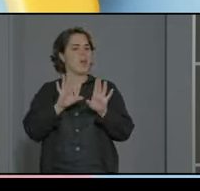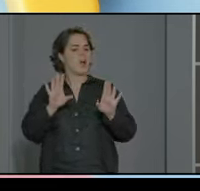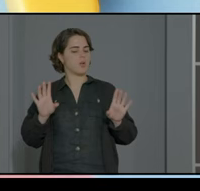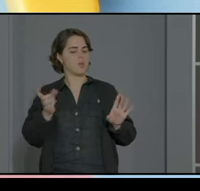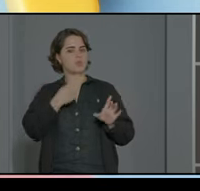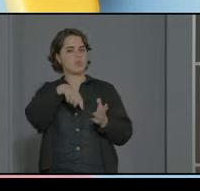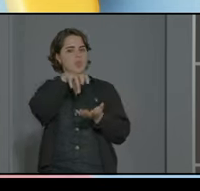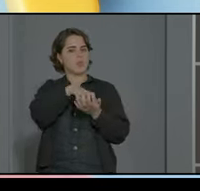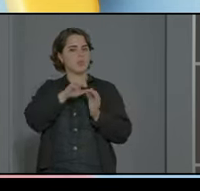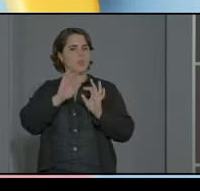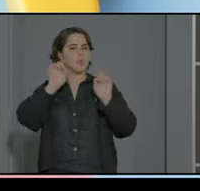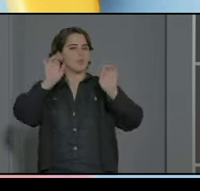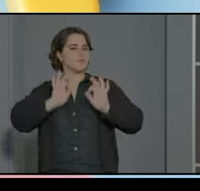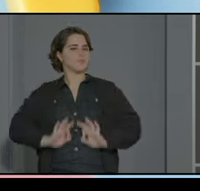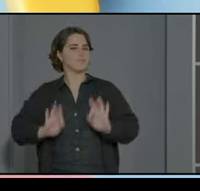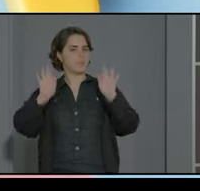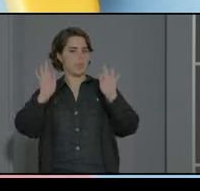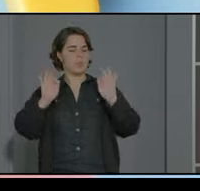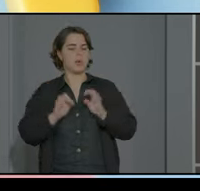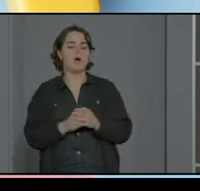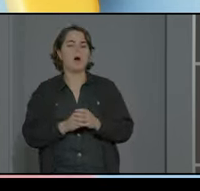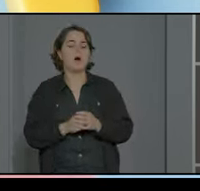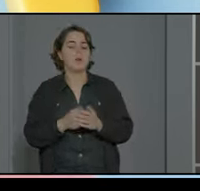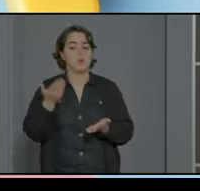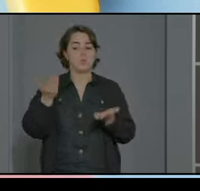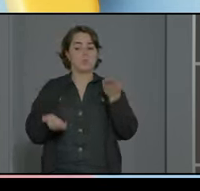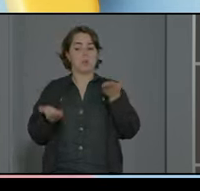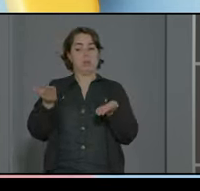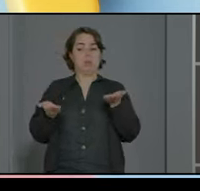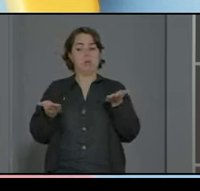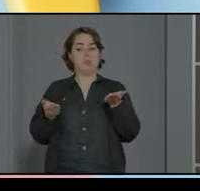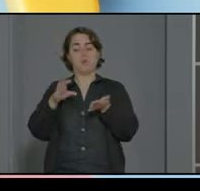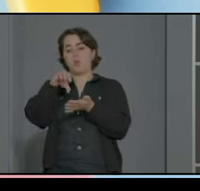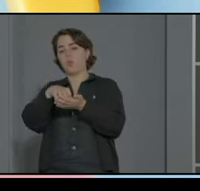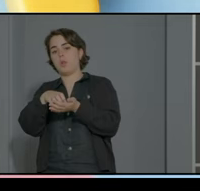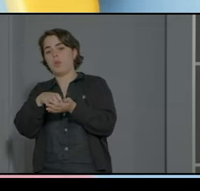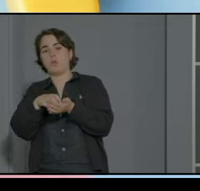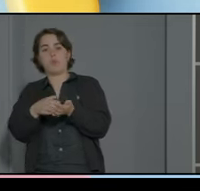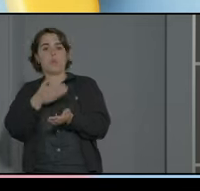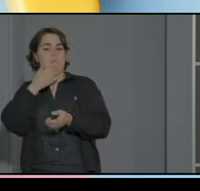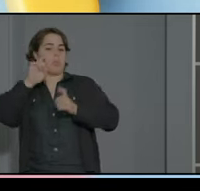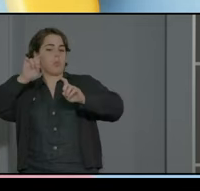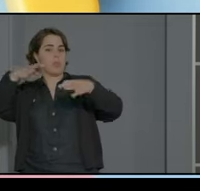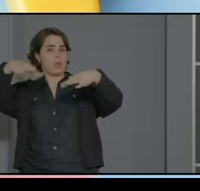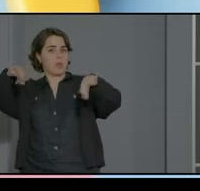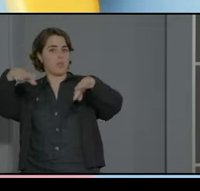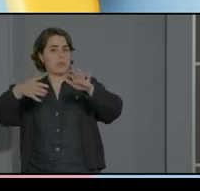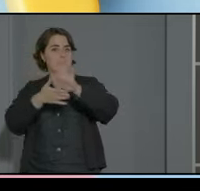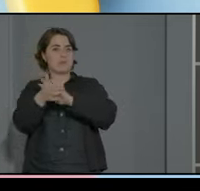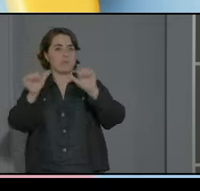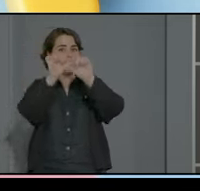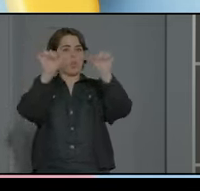centro de educación especial frente a un colegio de educación ordinaria ¿no? que hablamos de las